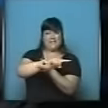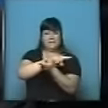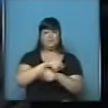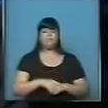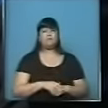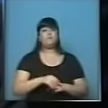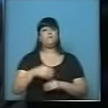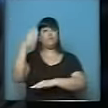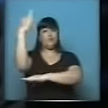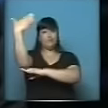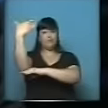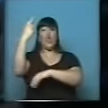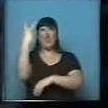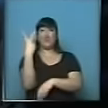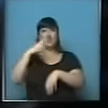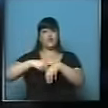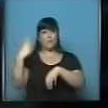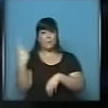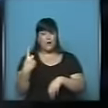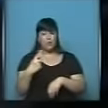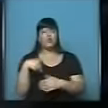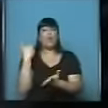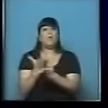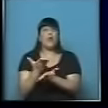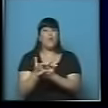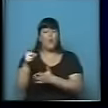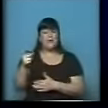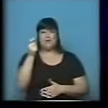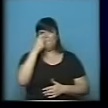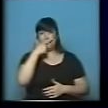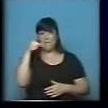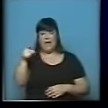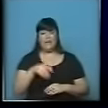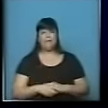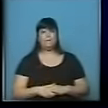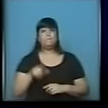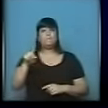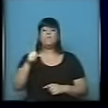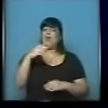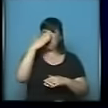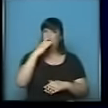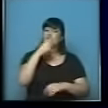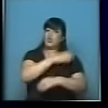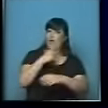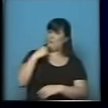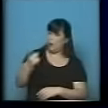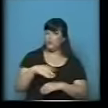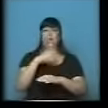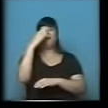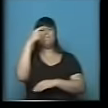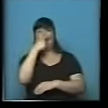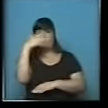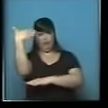exponer los primeros minutos su propuesta, Mauricio Macri, y va a preguntar a Daniel Scioli. Mauricio Macri.